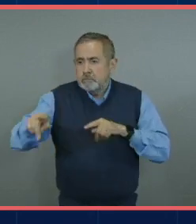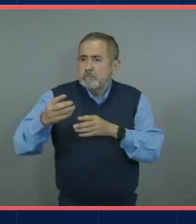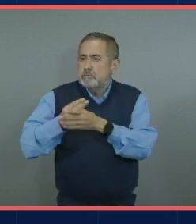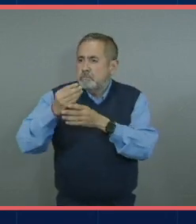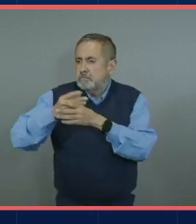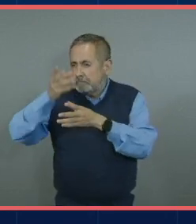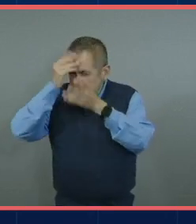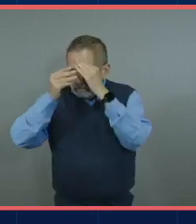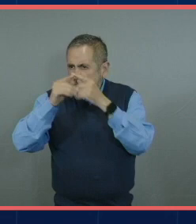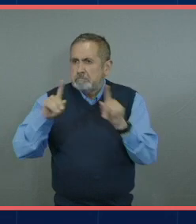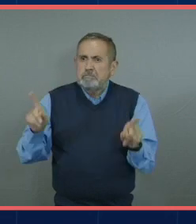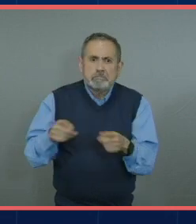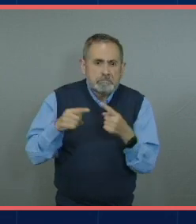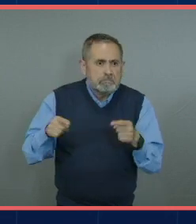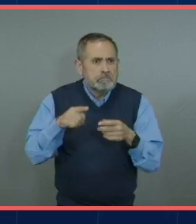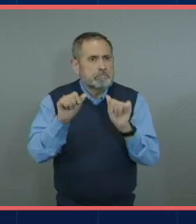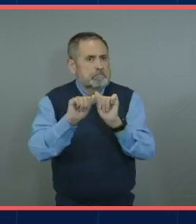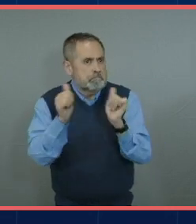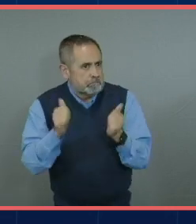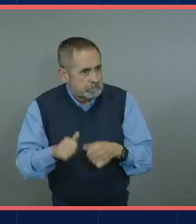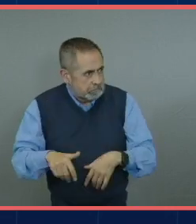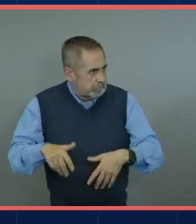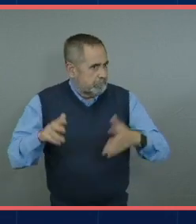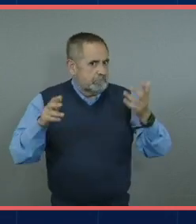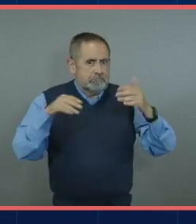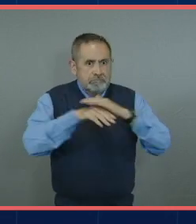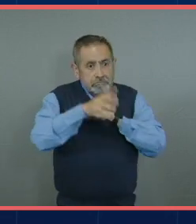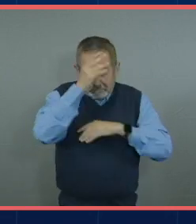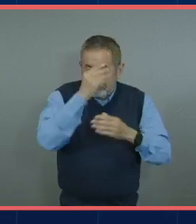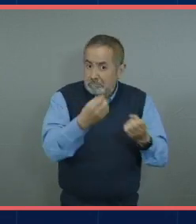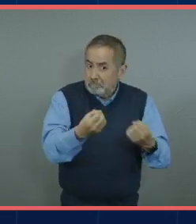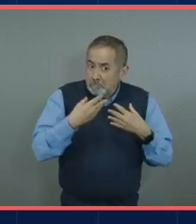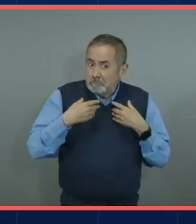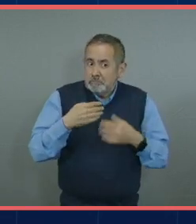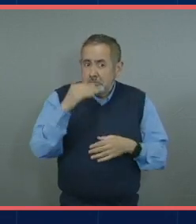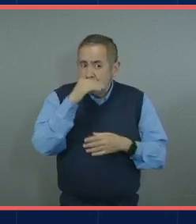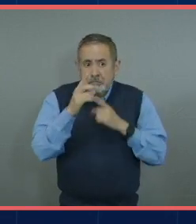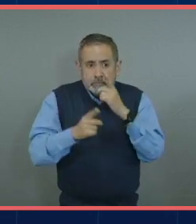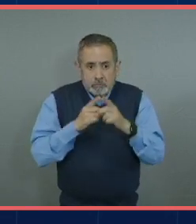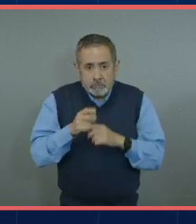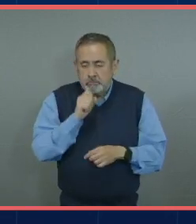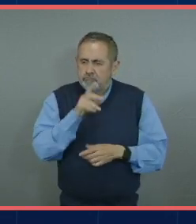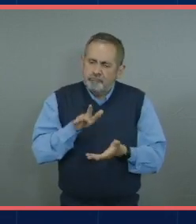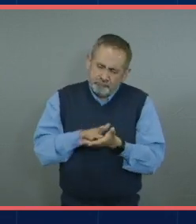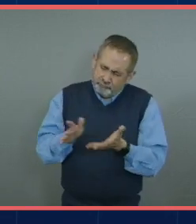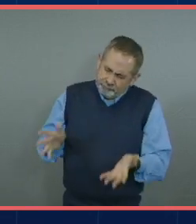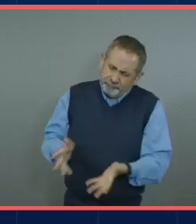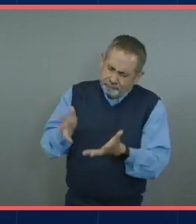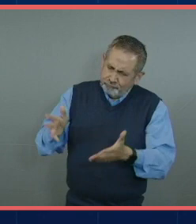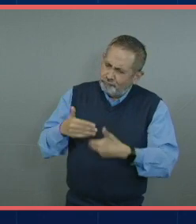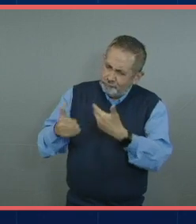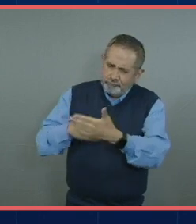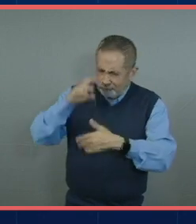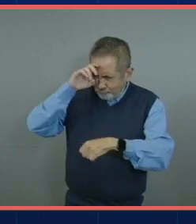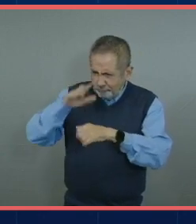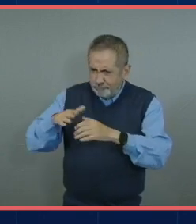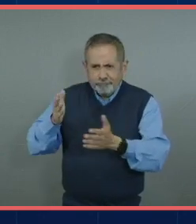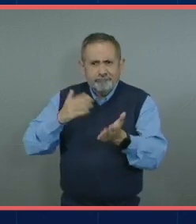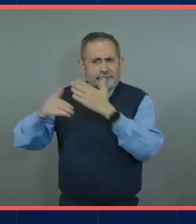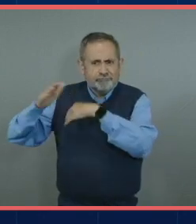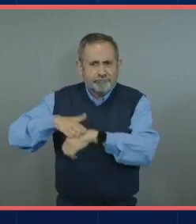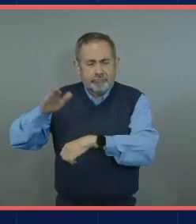de música de arte puedas ir a practicar algún deporte y el mismo banco fomente que crezcas de ese lado realmente